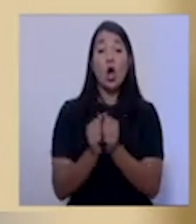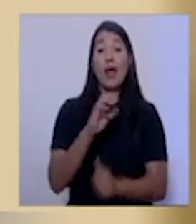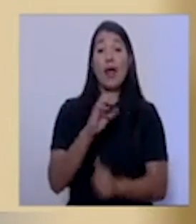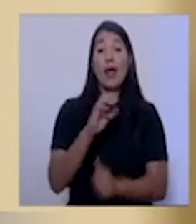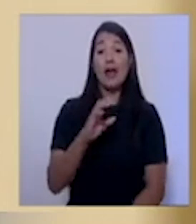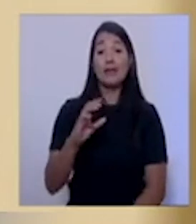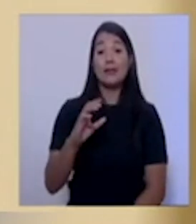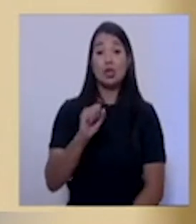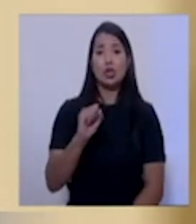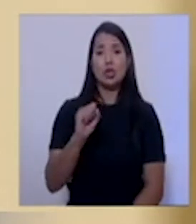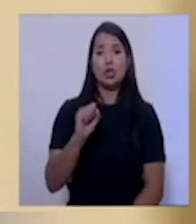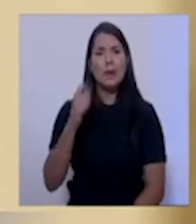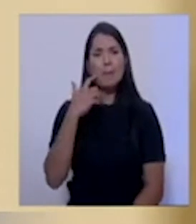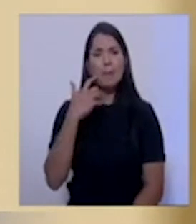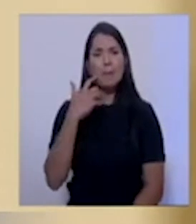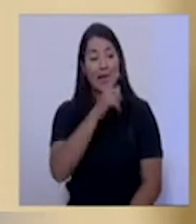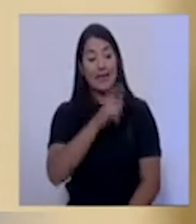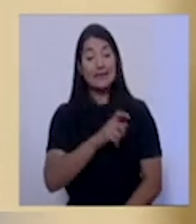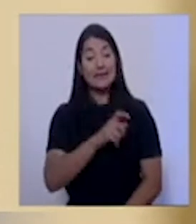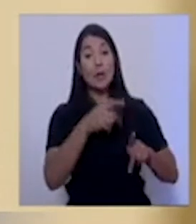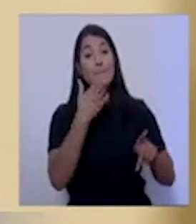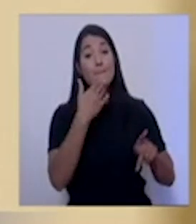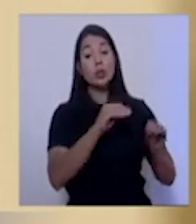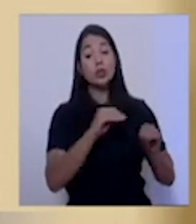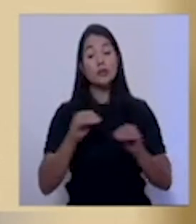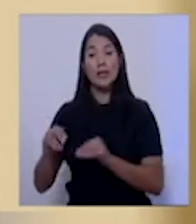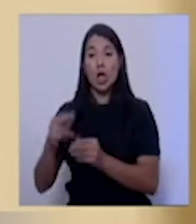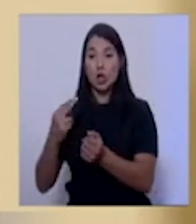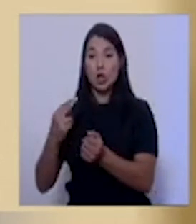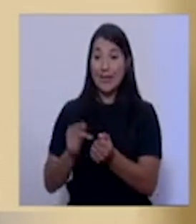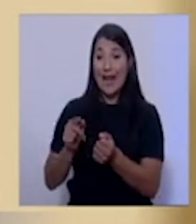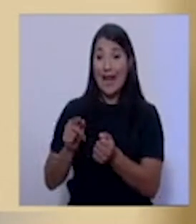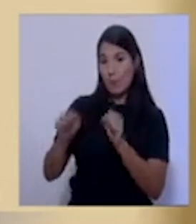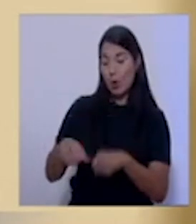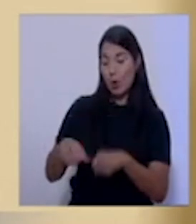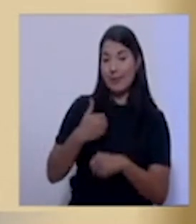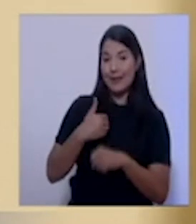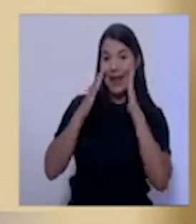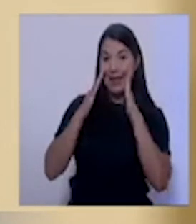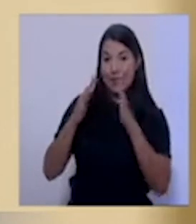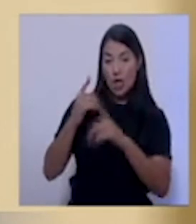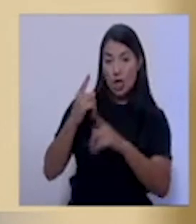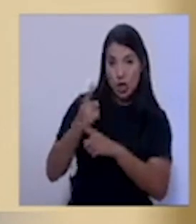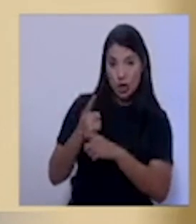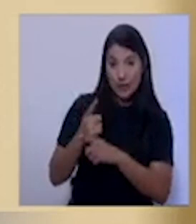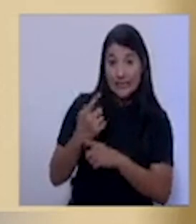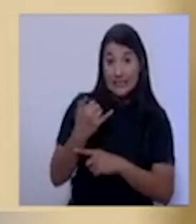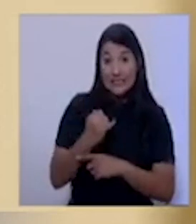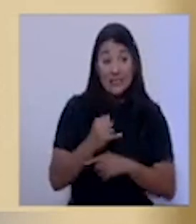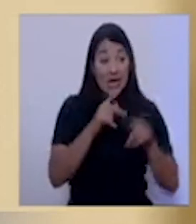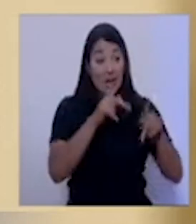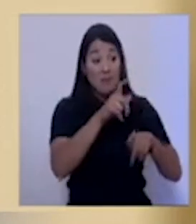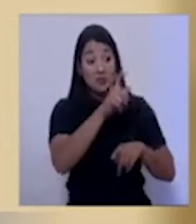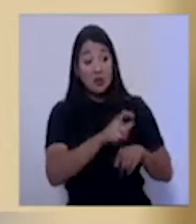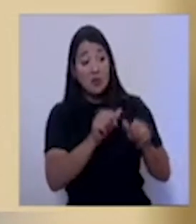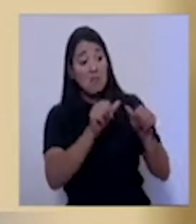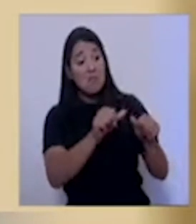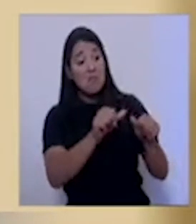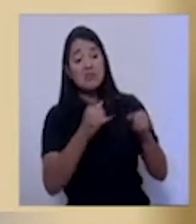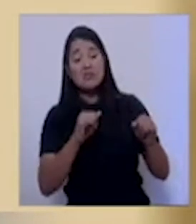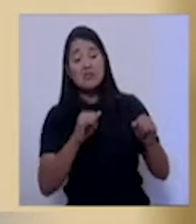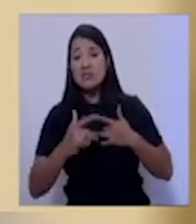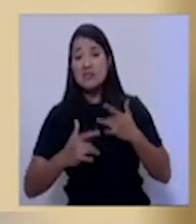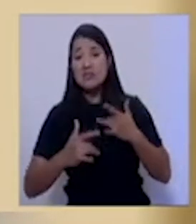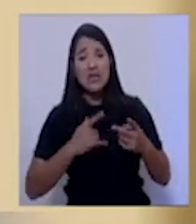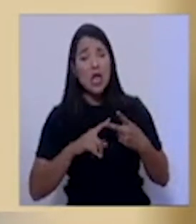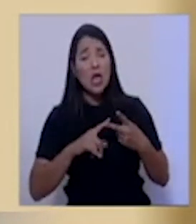para que esa persona pueda ser trasladada a un centro hospitalario y recibir la atención adecuada. Si la persona se mantiene asintomática o con síntomas